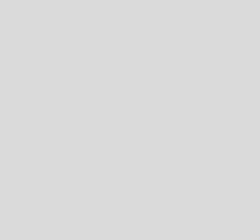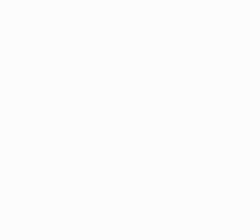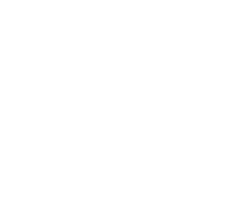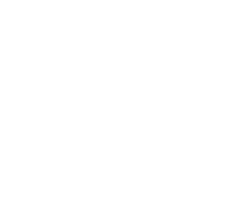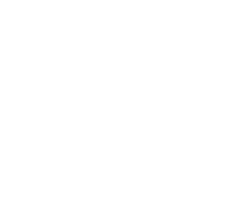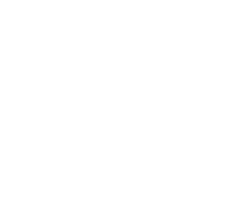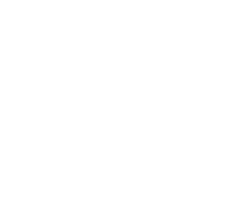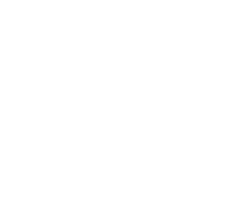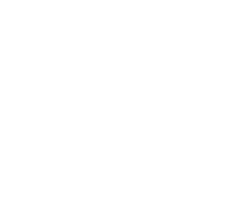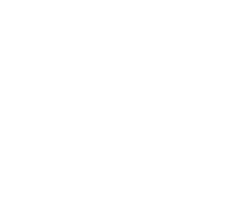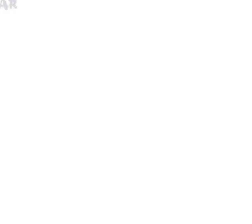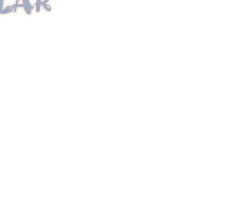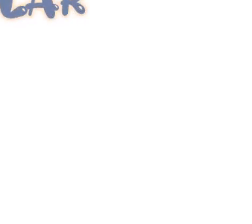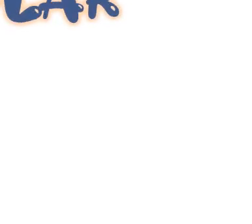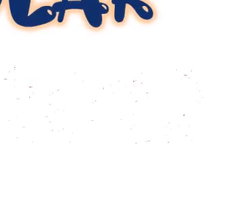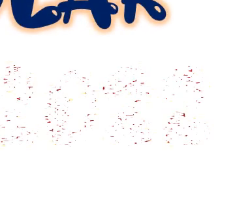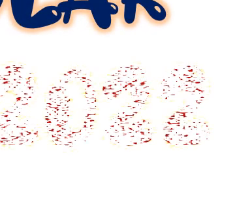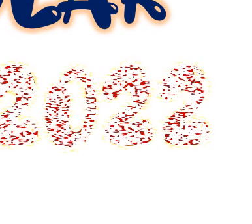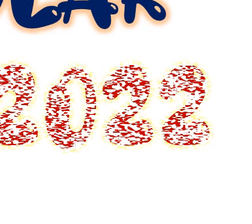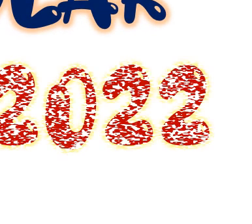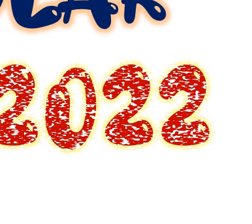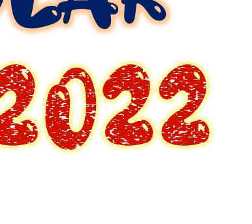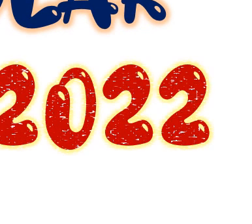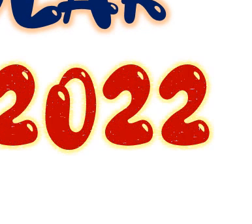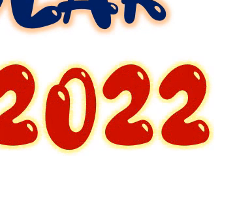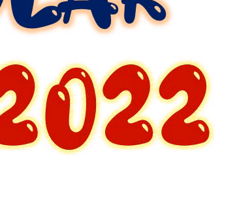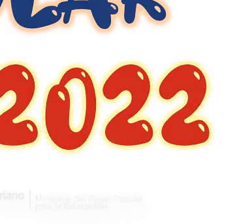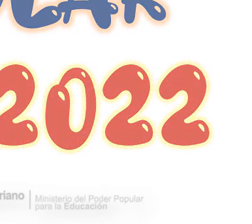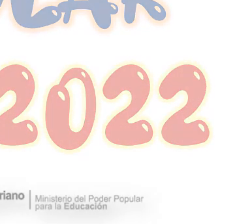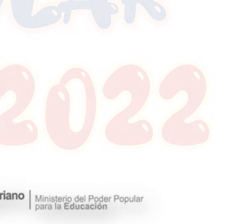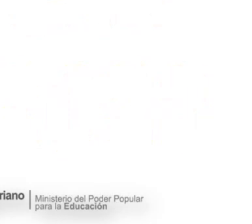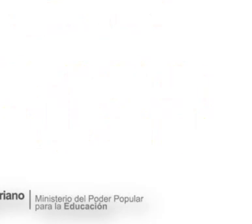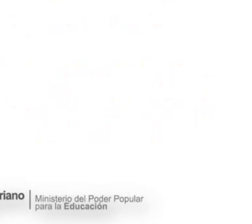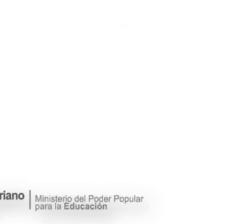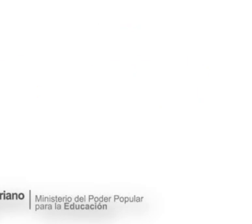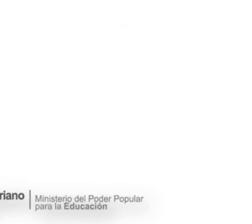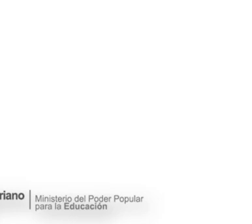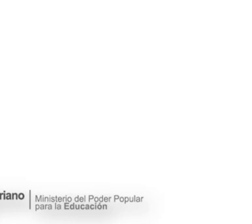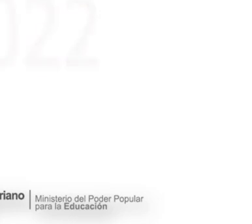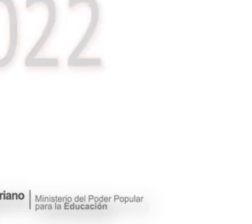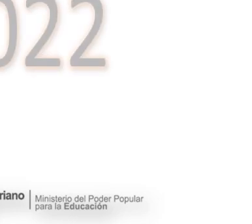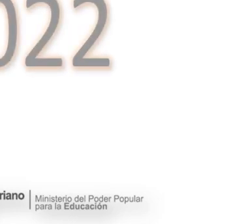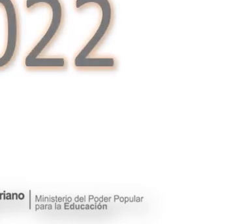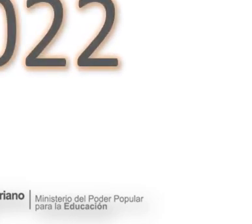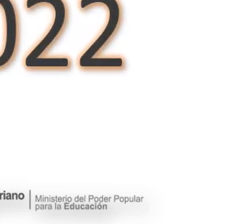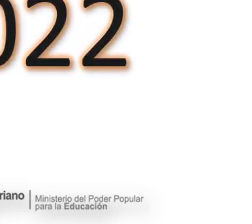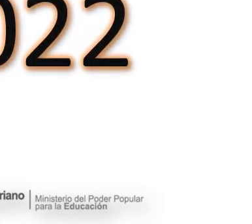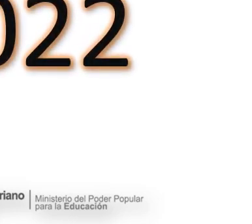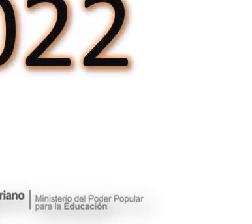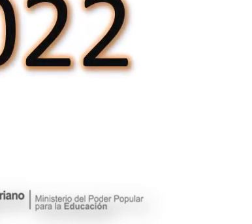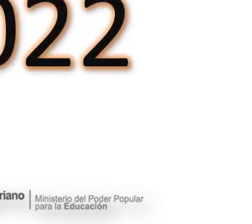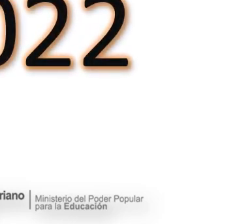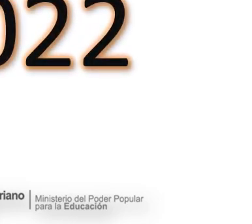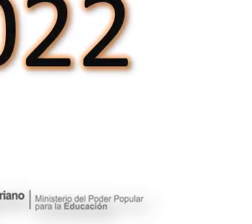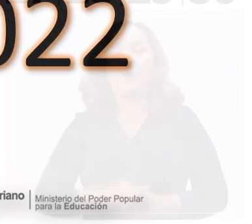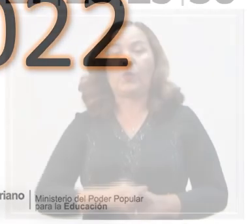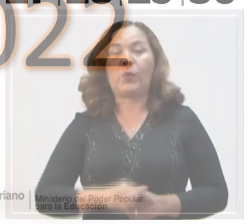Calendario Escolar 2021-2022, mes de julio.